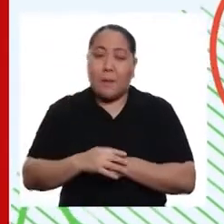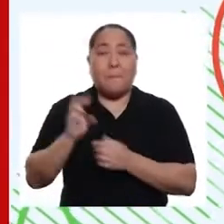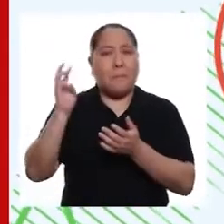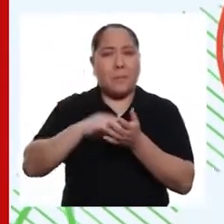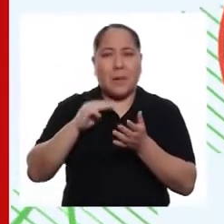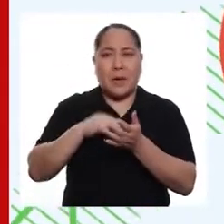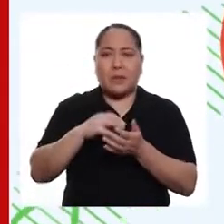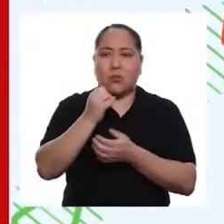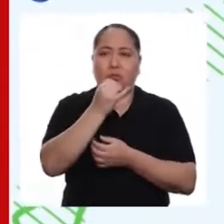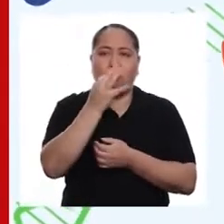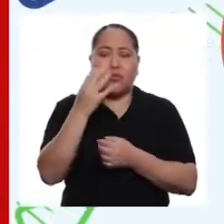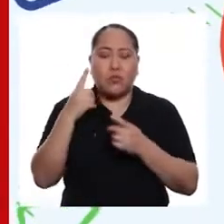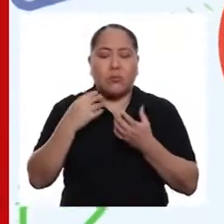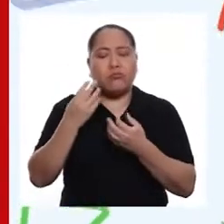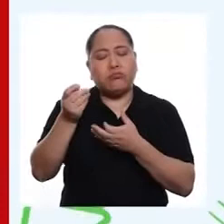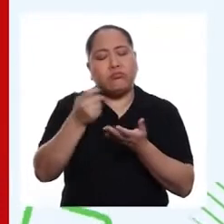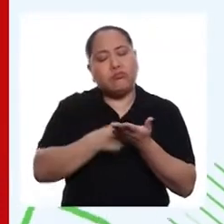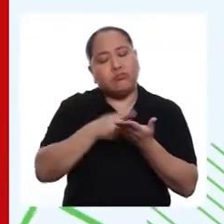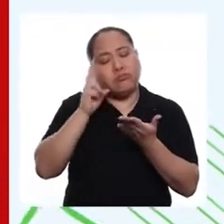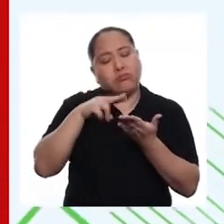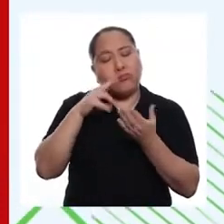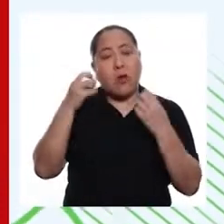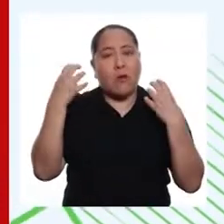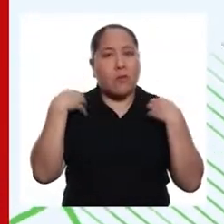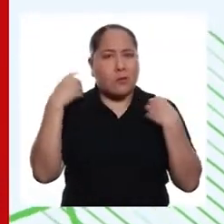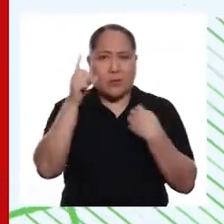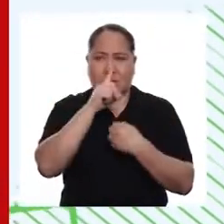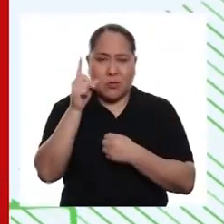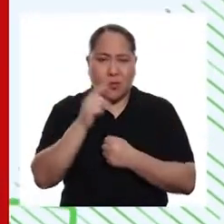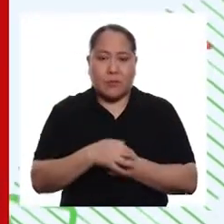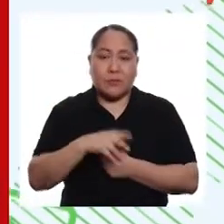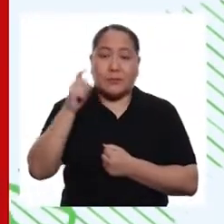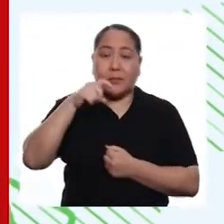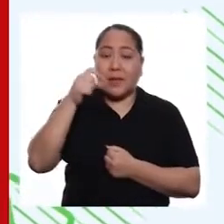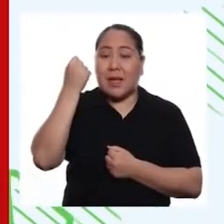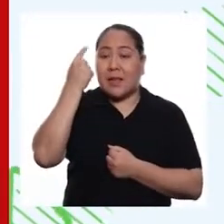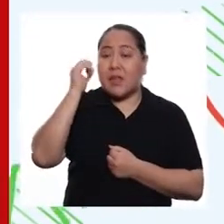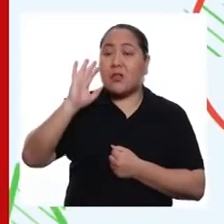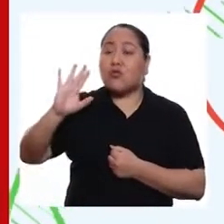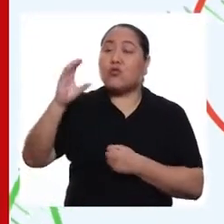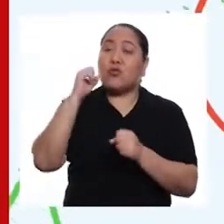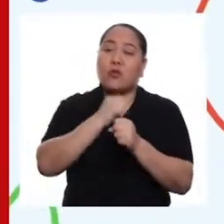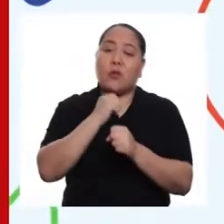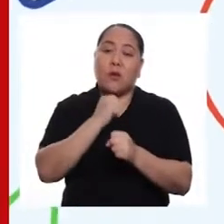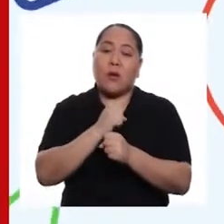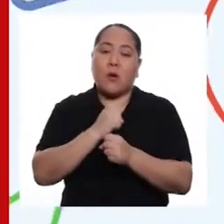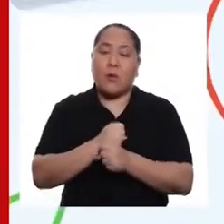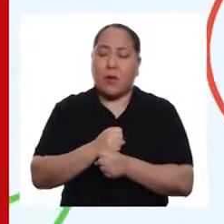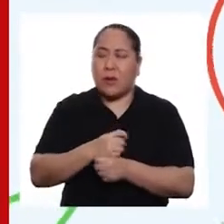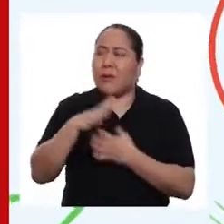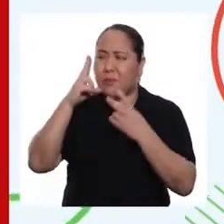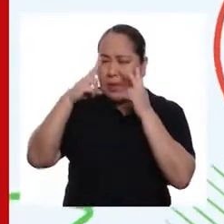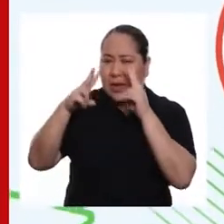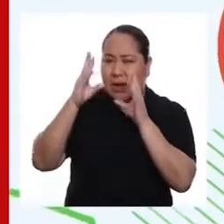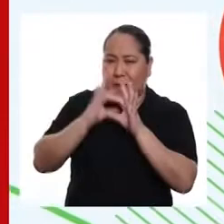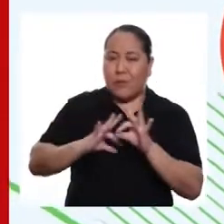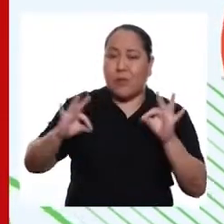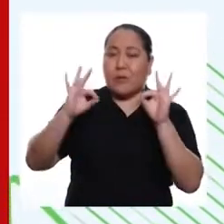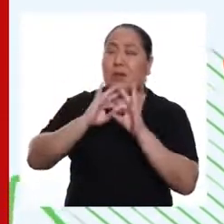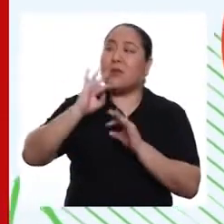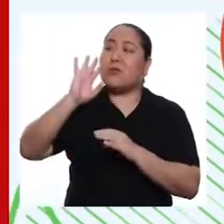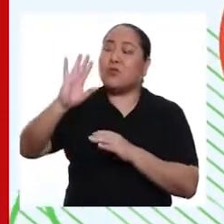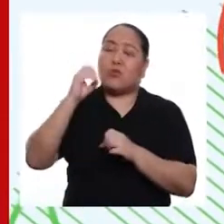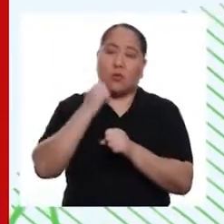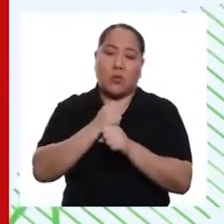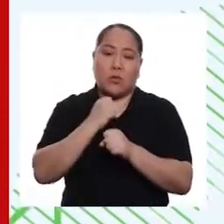hace poco más que contar casos en una oficina. Es necesario entender su trabajo para apreciar la importancia de esta